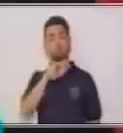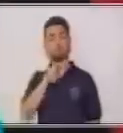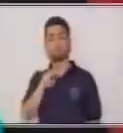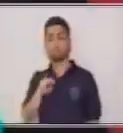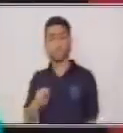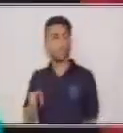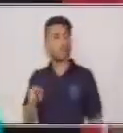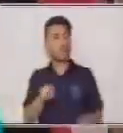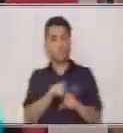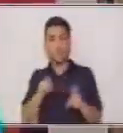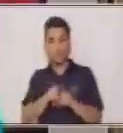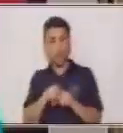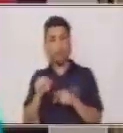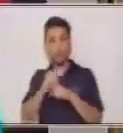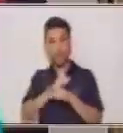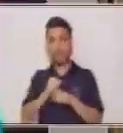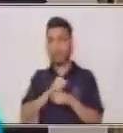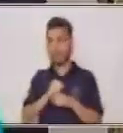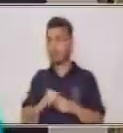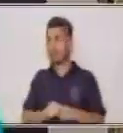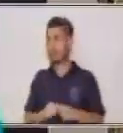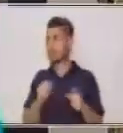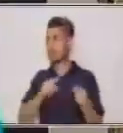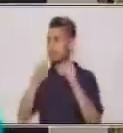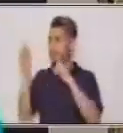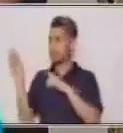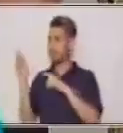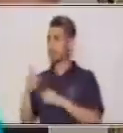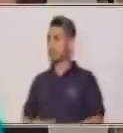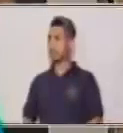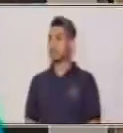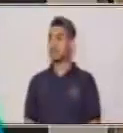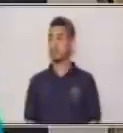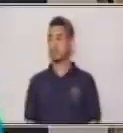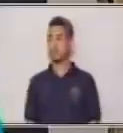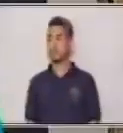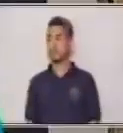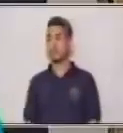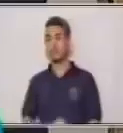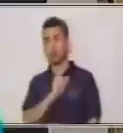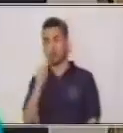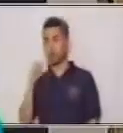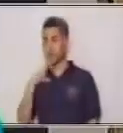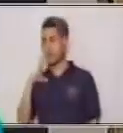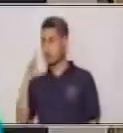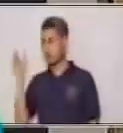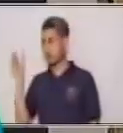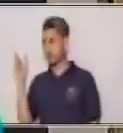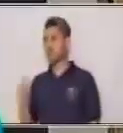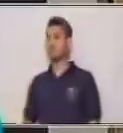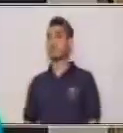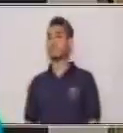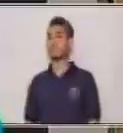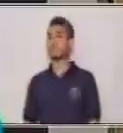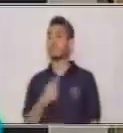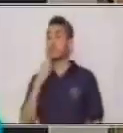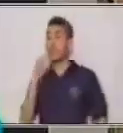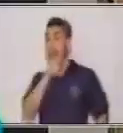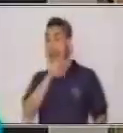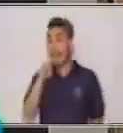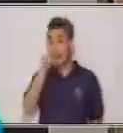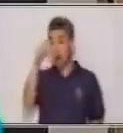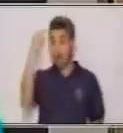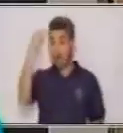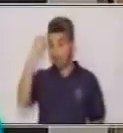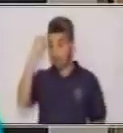ejercicio de esta manera. De igual manera, vamos a hacer este otro que tengo acá. Dice, lee mentalmente,